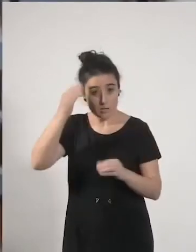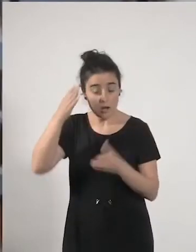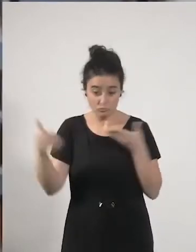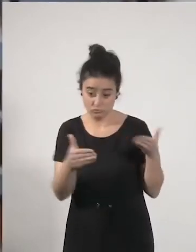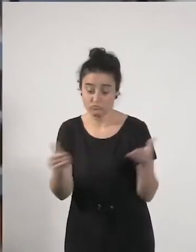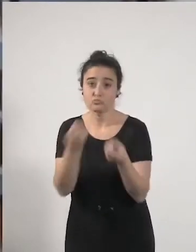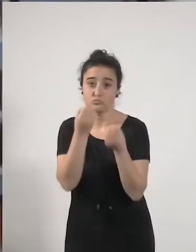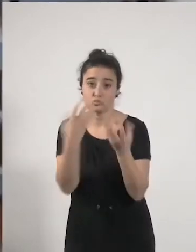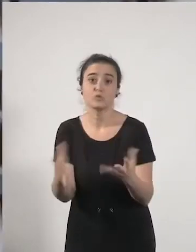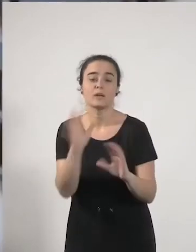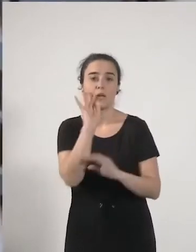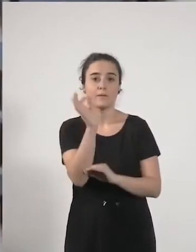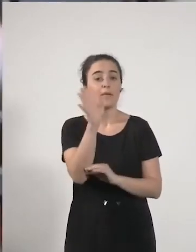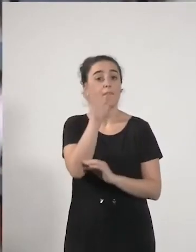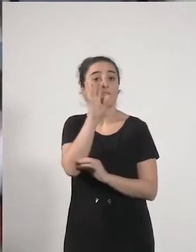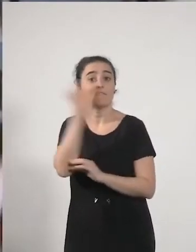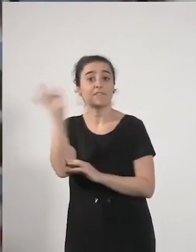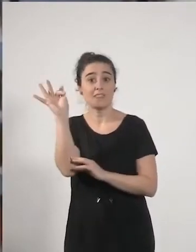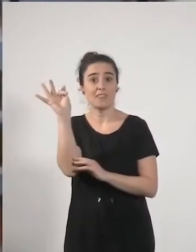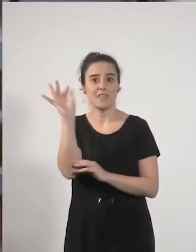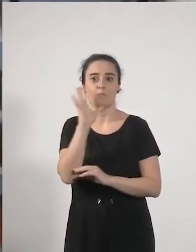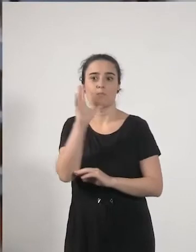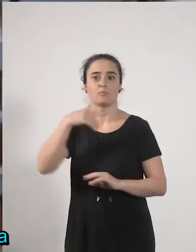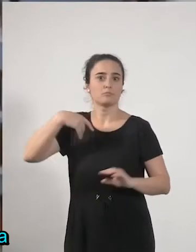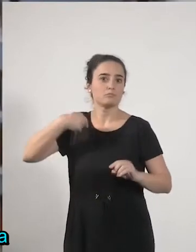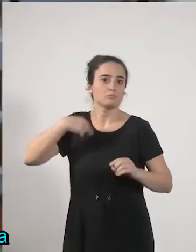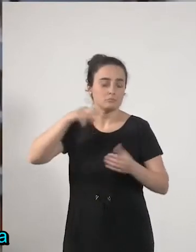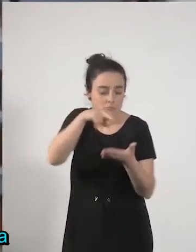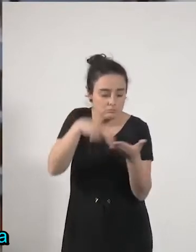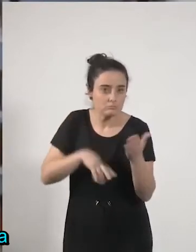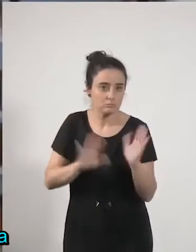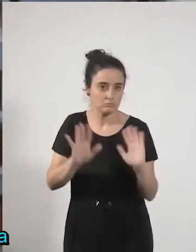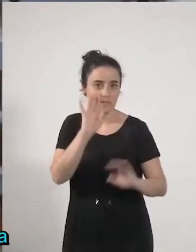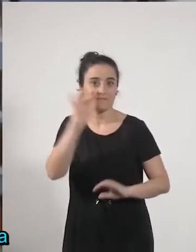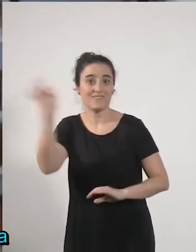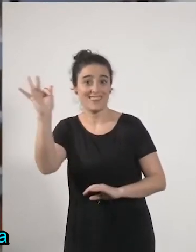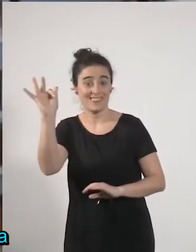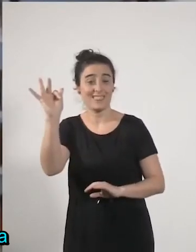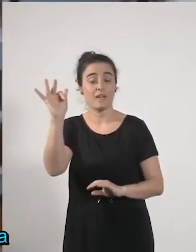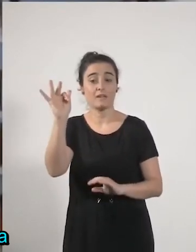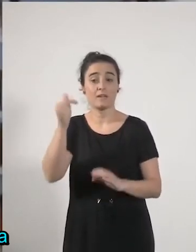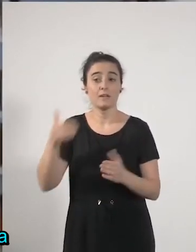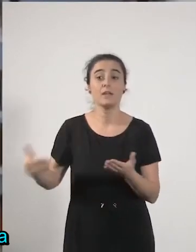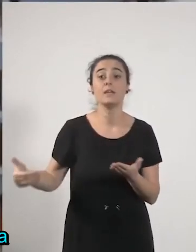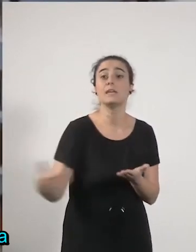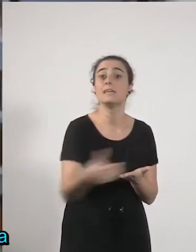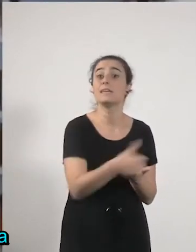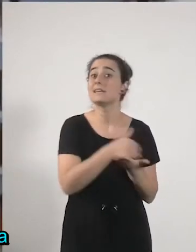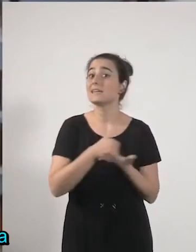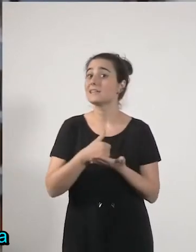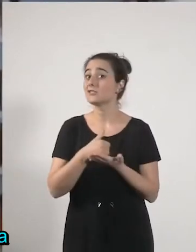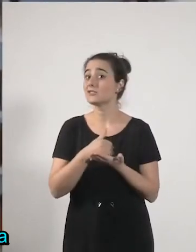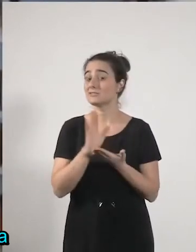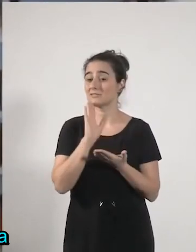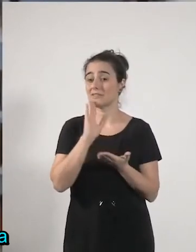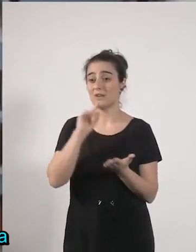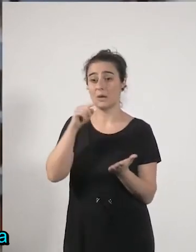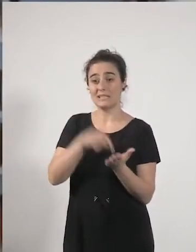que en Francia por lo que yo he leído los ingresos que se han obtenido con esta